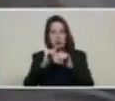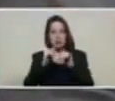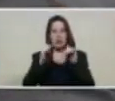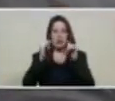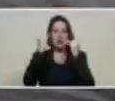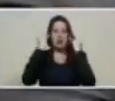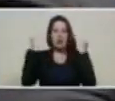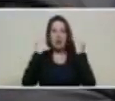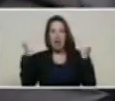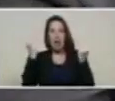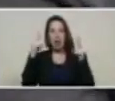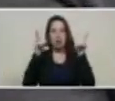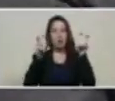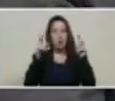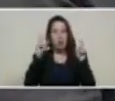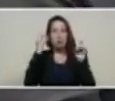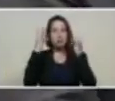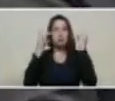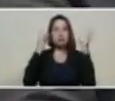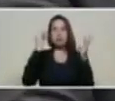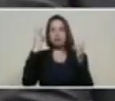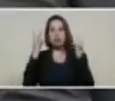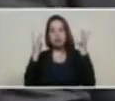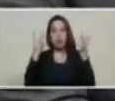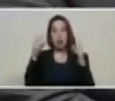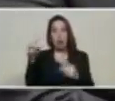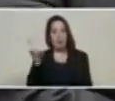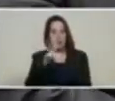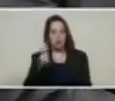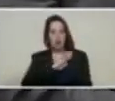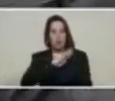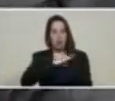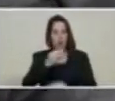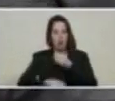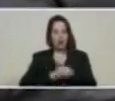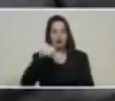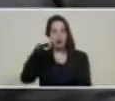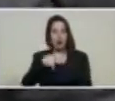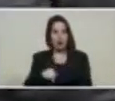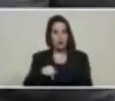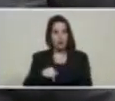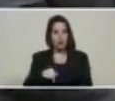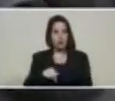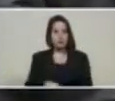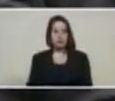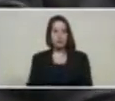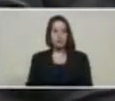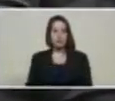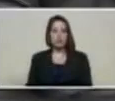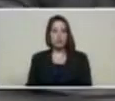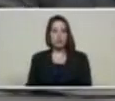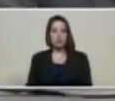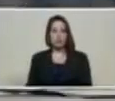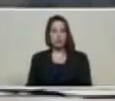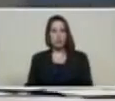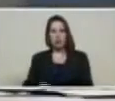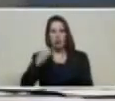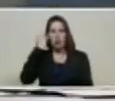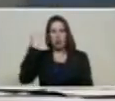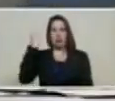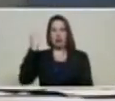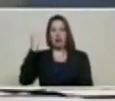innovación, inventiva venezolana, un material netamente hecho en Venezuela. Es una idea